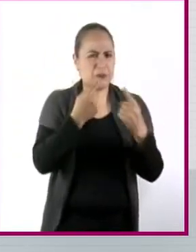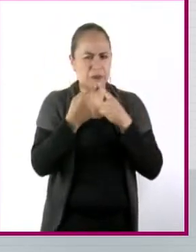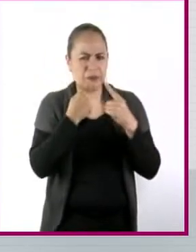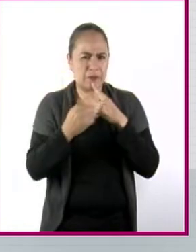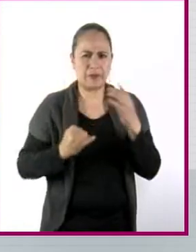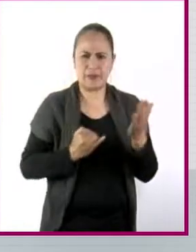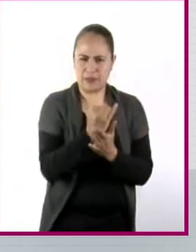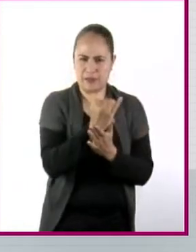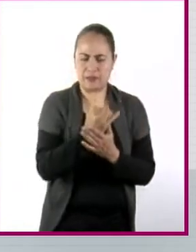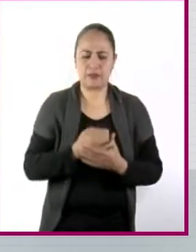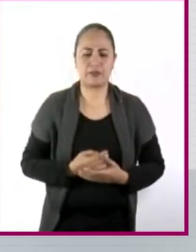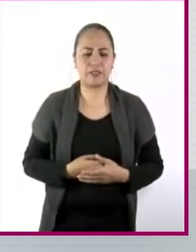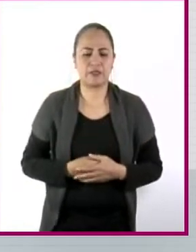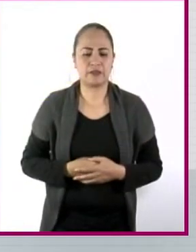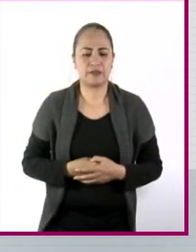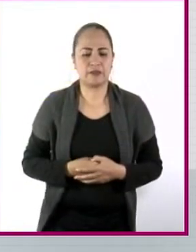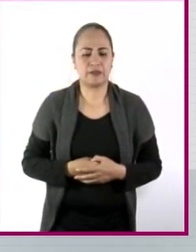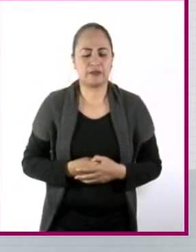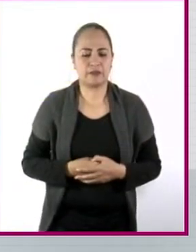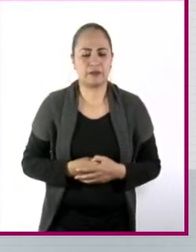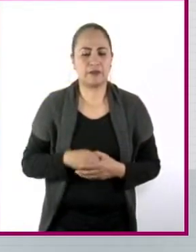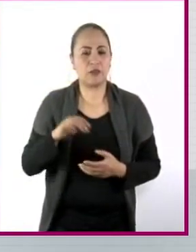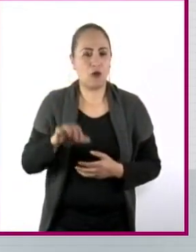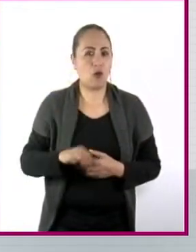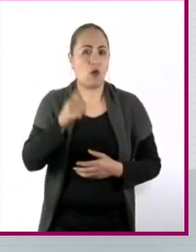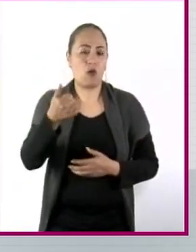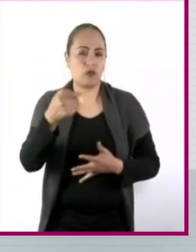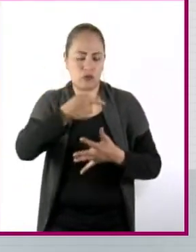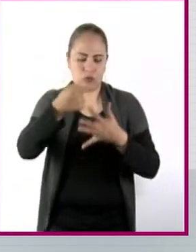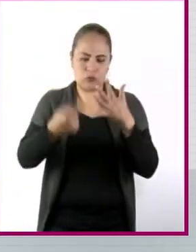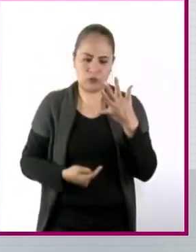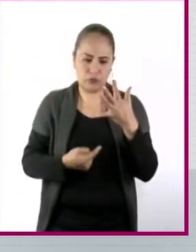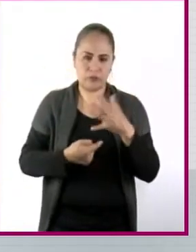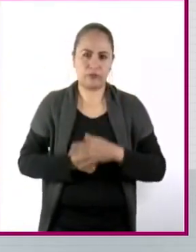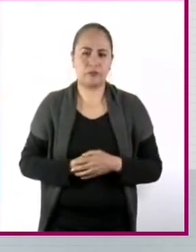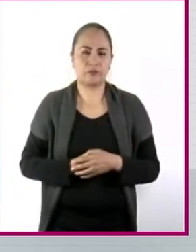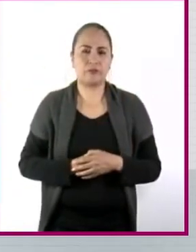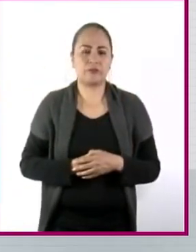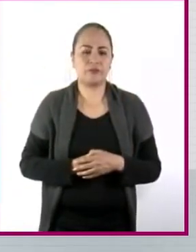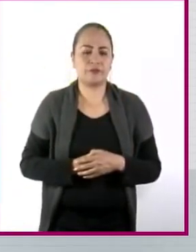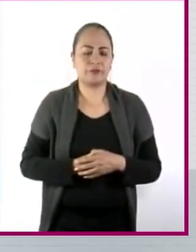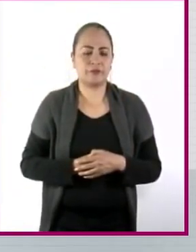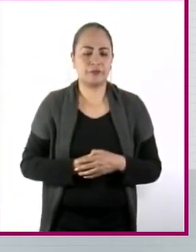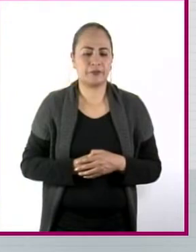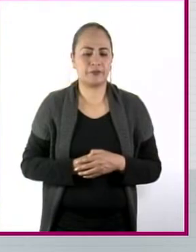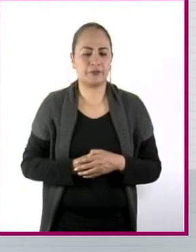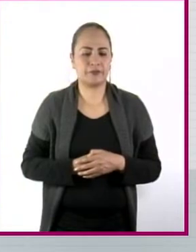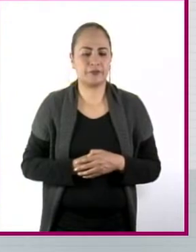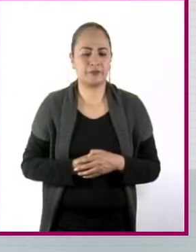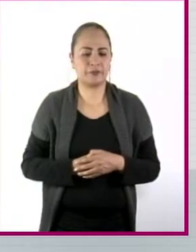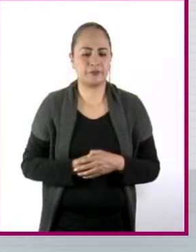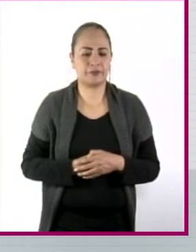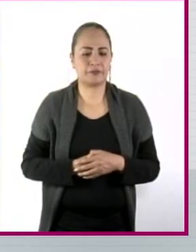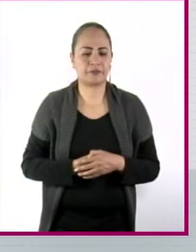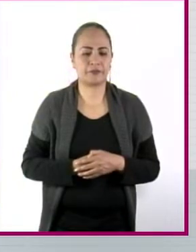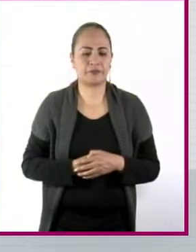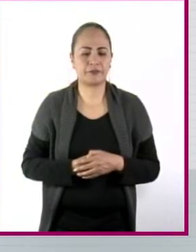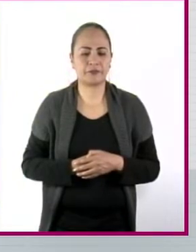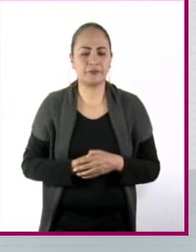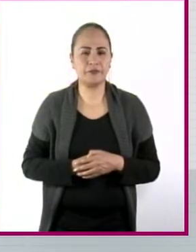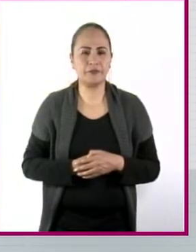creo que otra cosa que me dejó mucho es la parte de